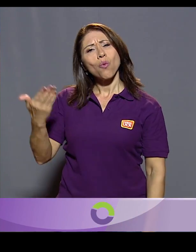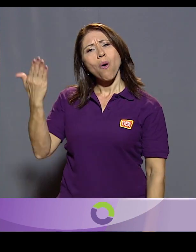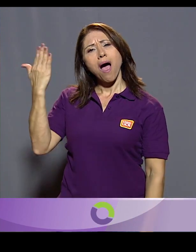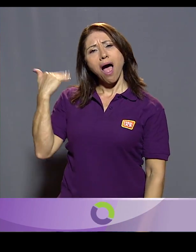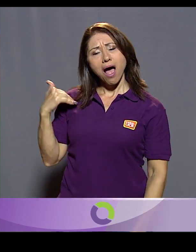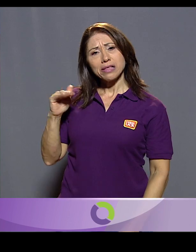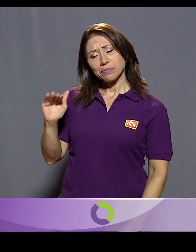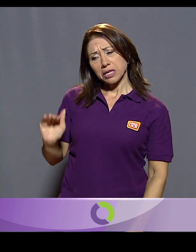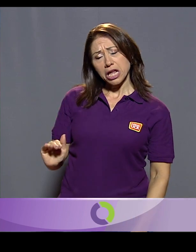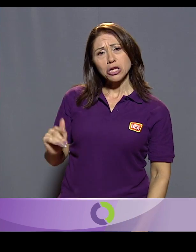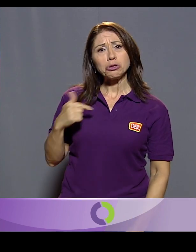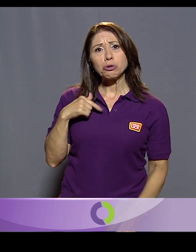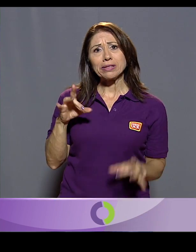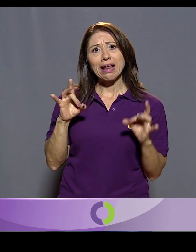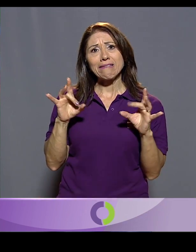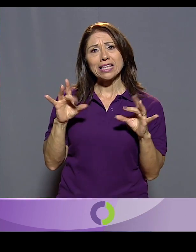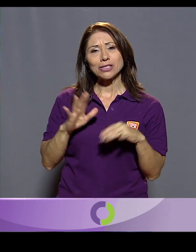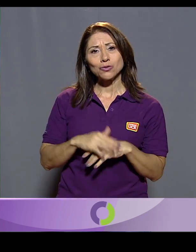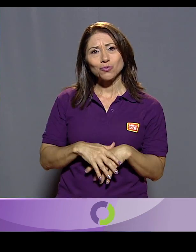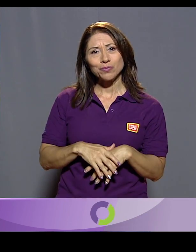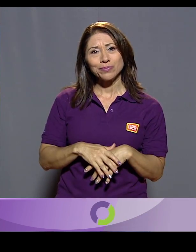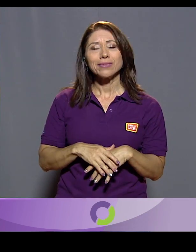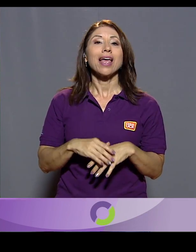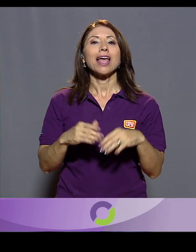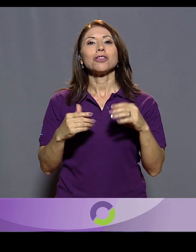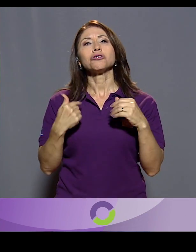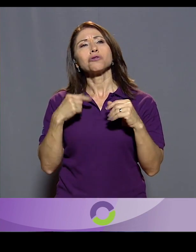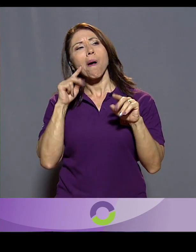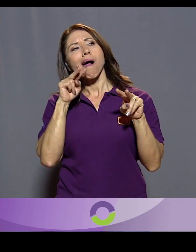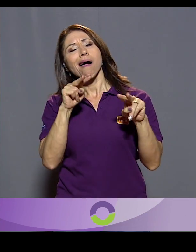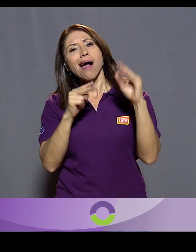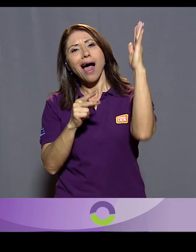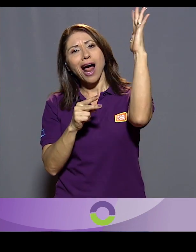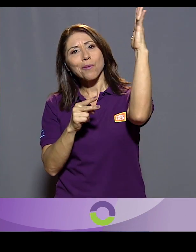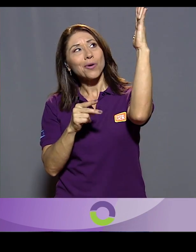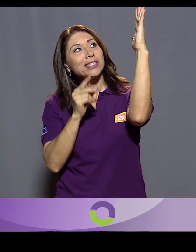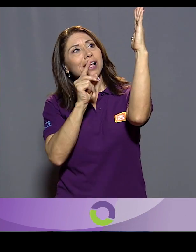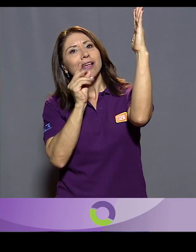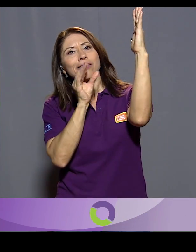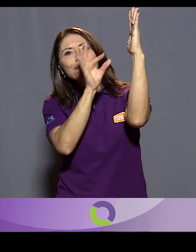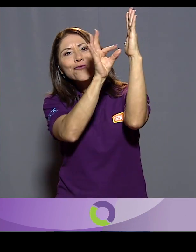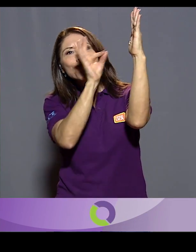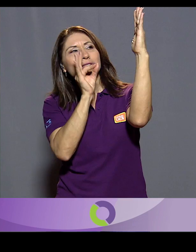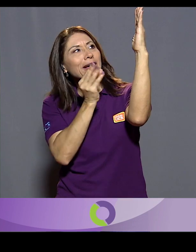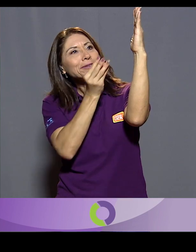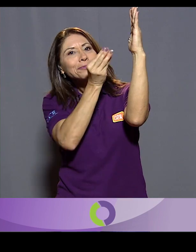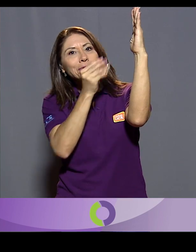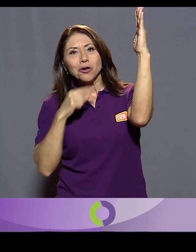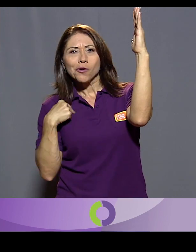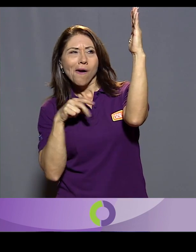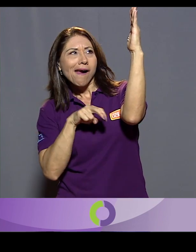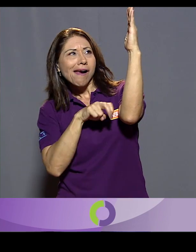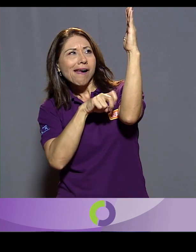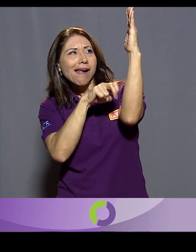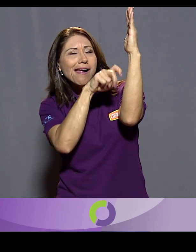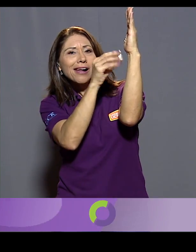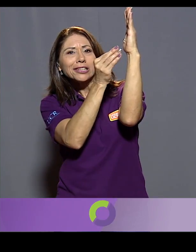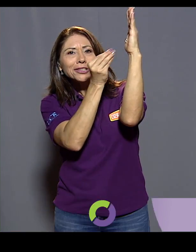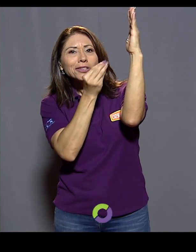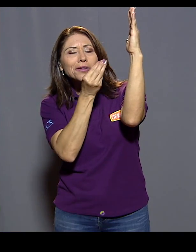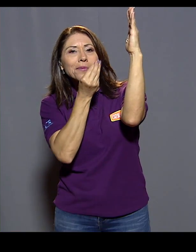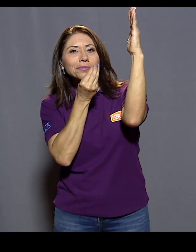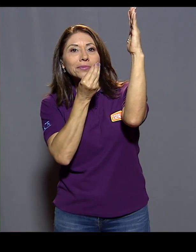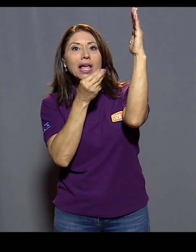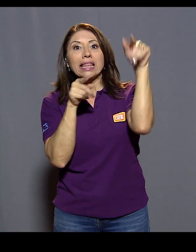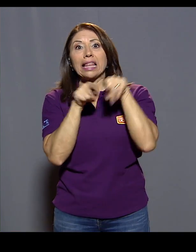y entonces yo me chupaba a los árboles a bajar fruta, a agarrar ardillas y a escaparme de